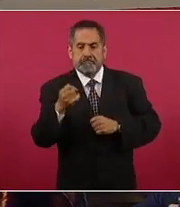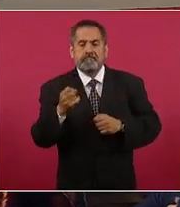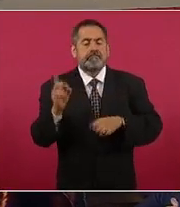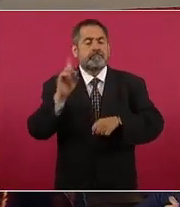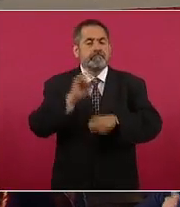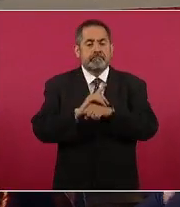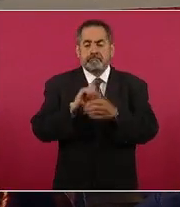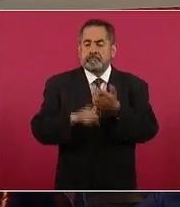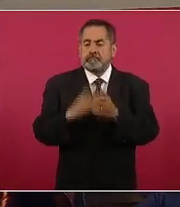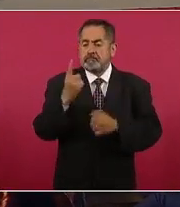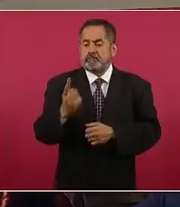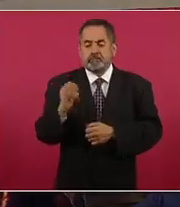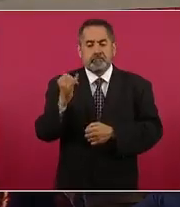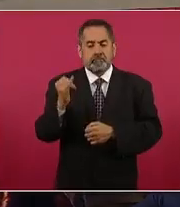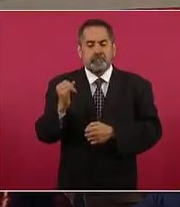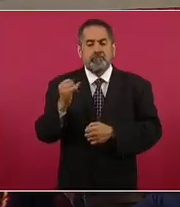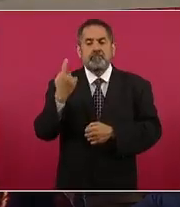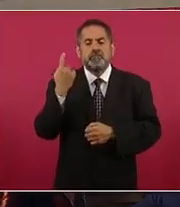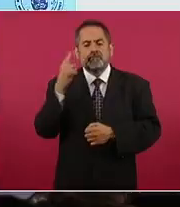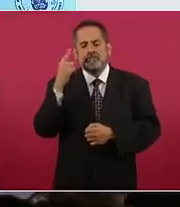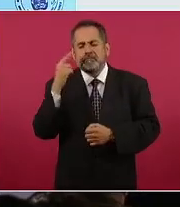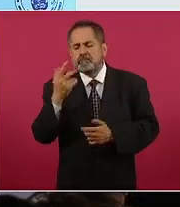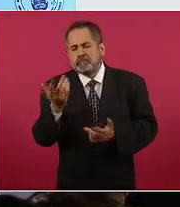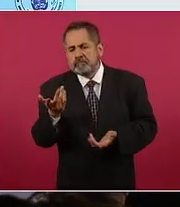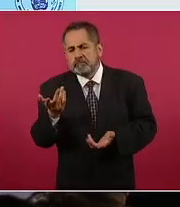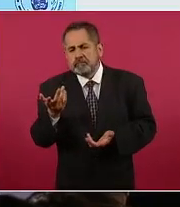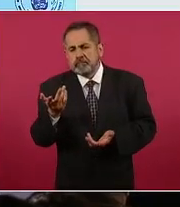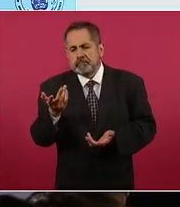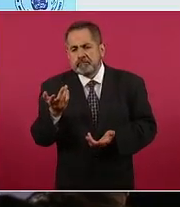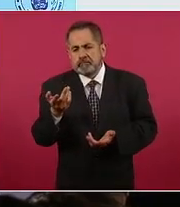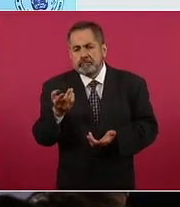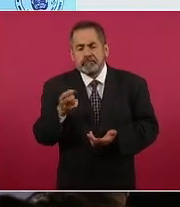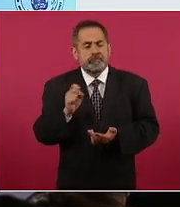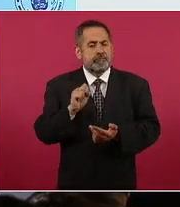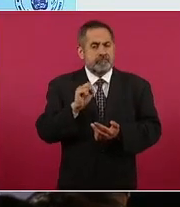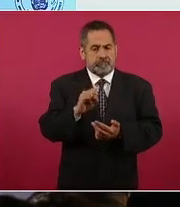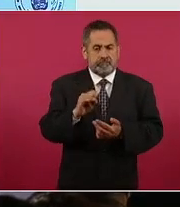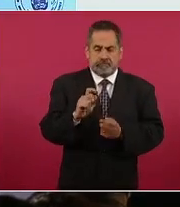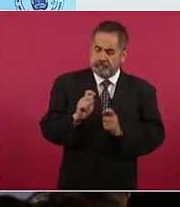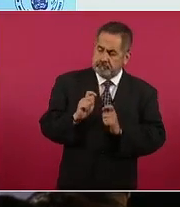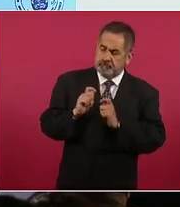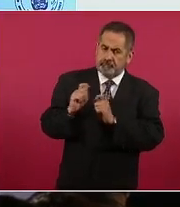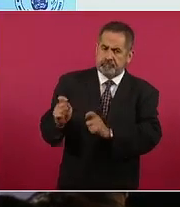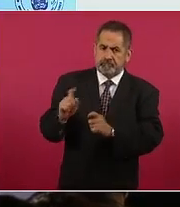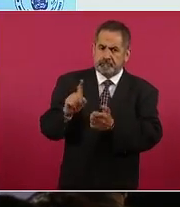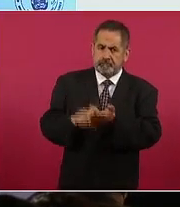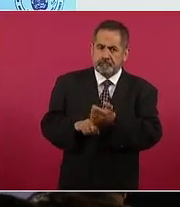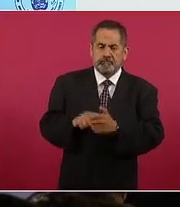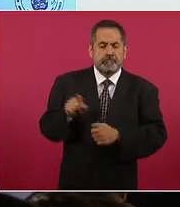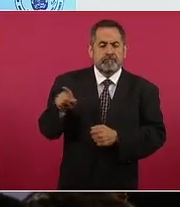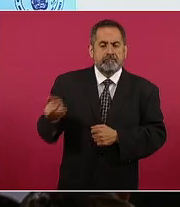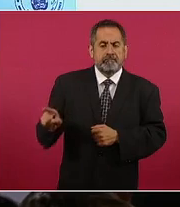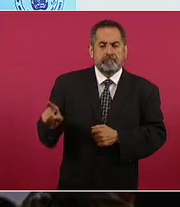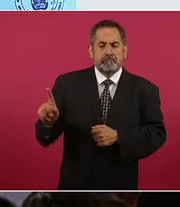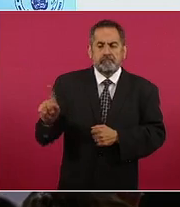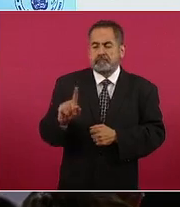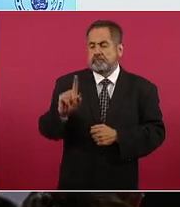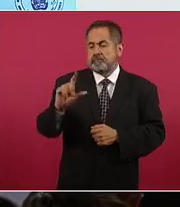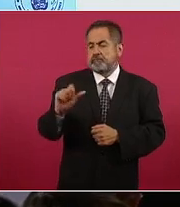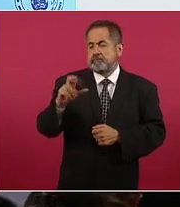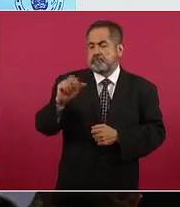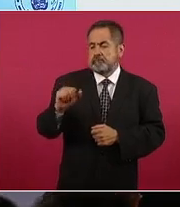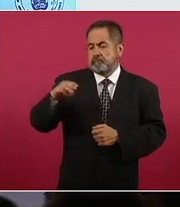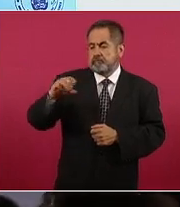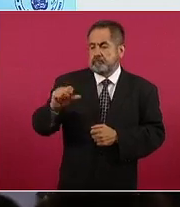1 de junio para la designación de Laura María de Jesús